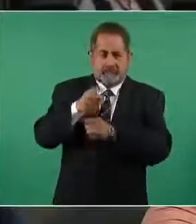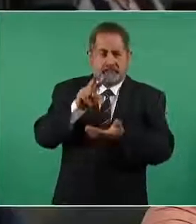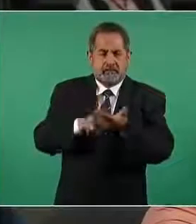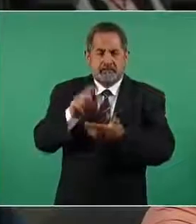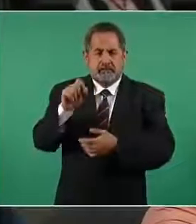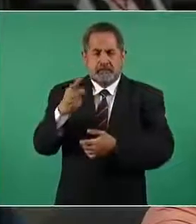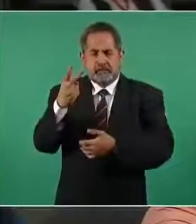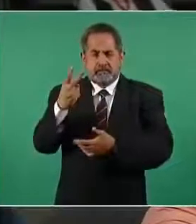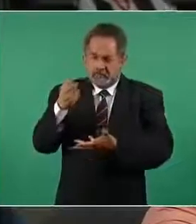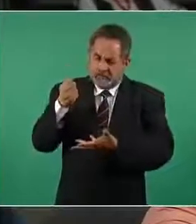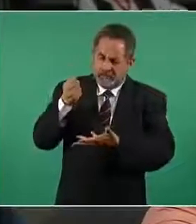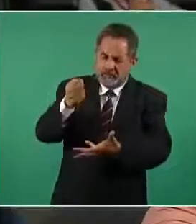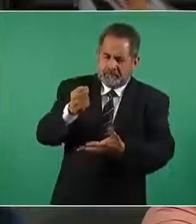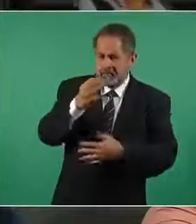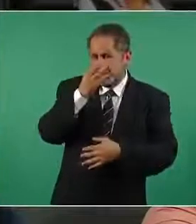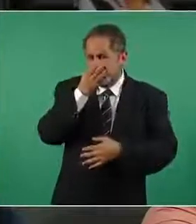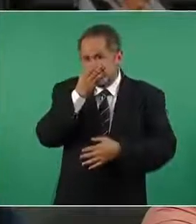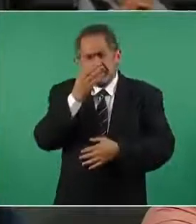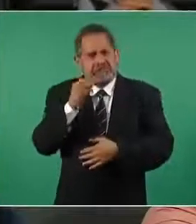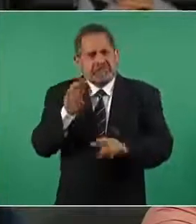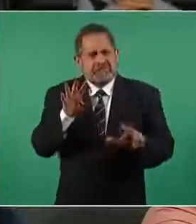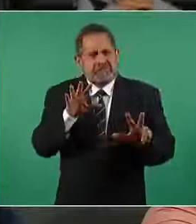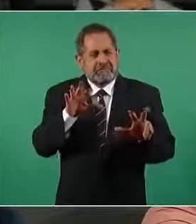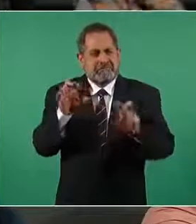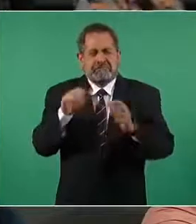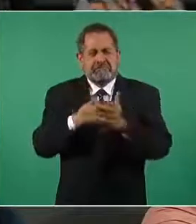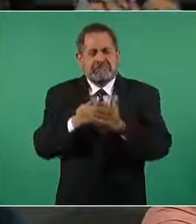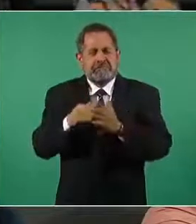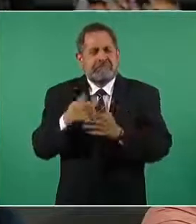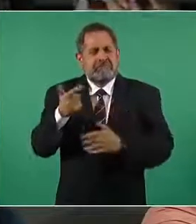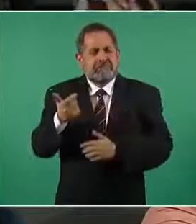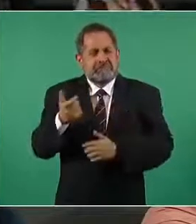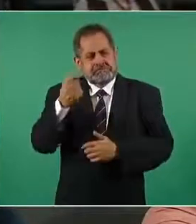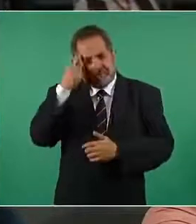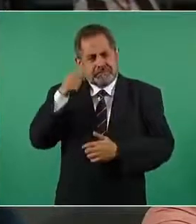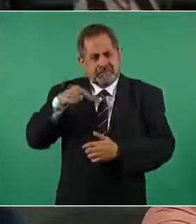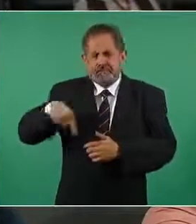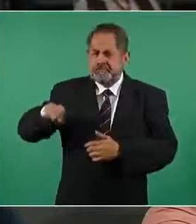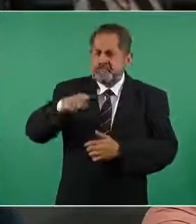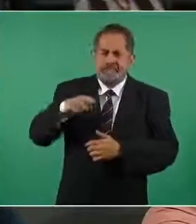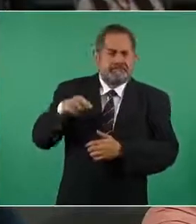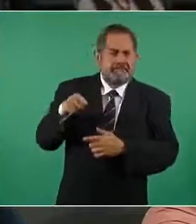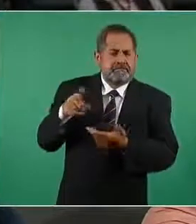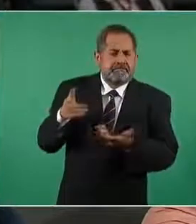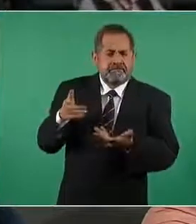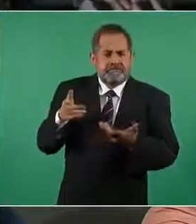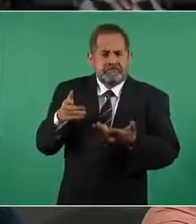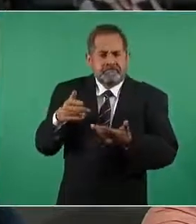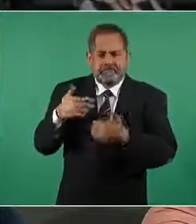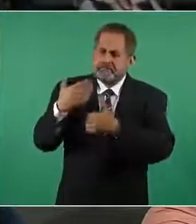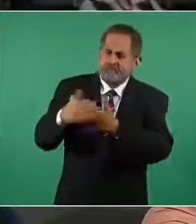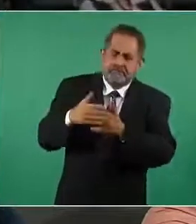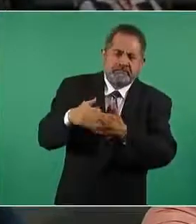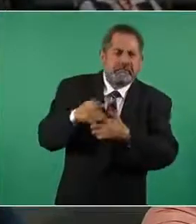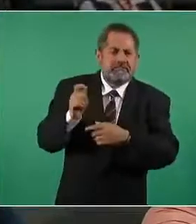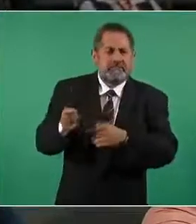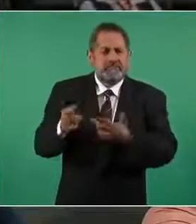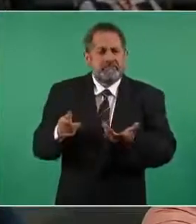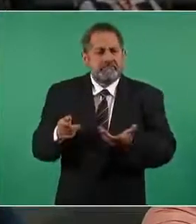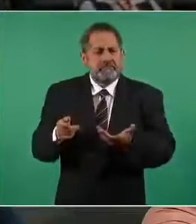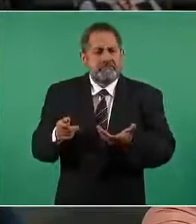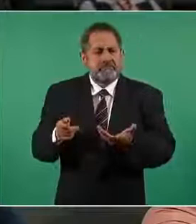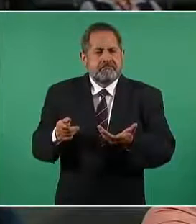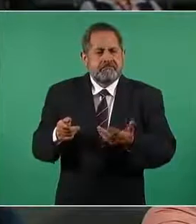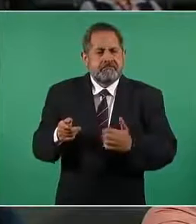sólo se tienen ochocientos millones de pesos para acabar el